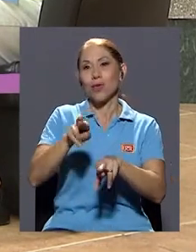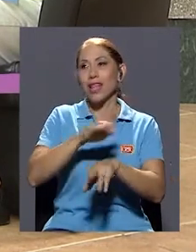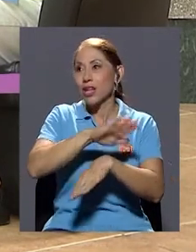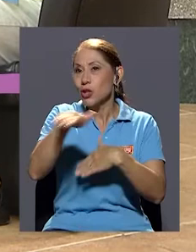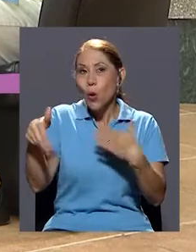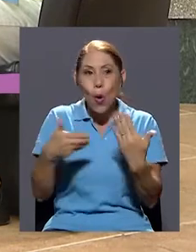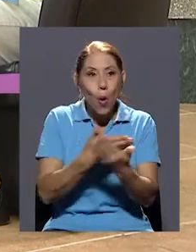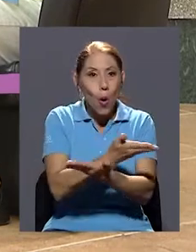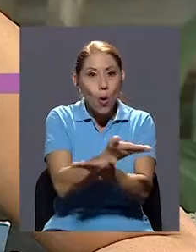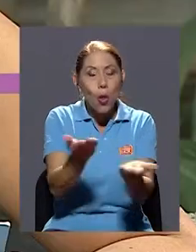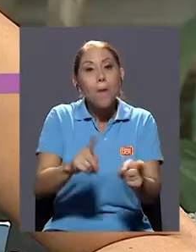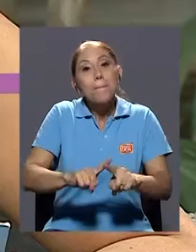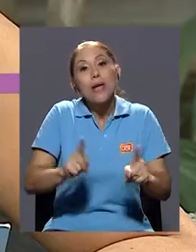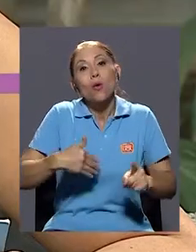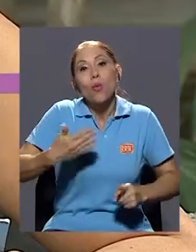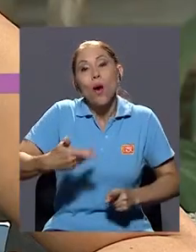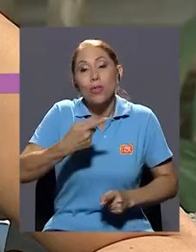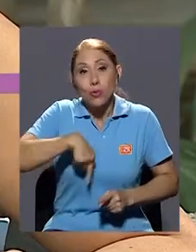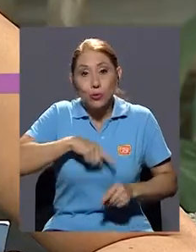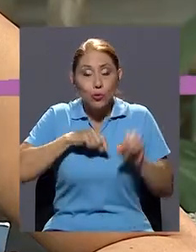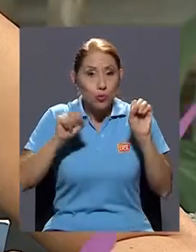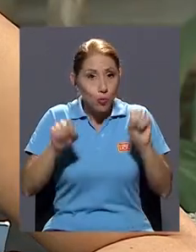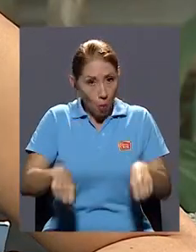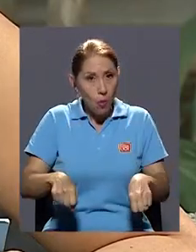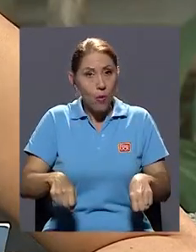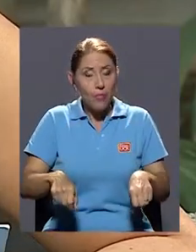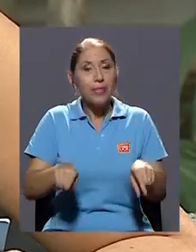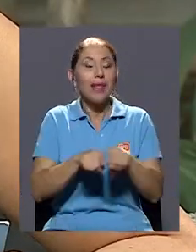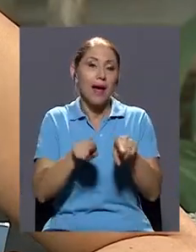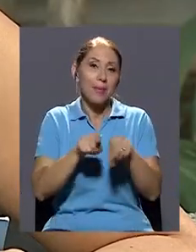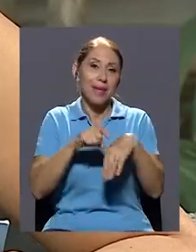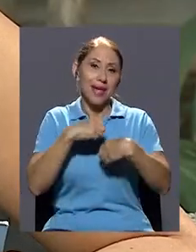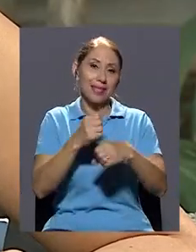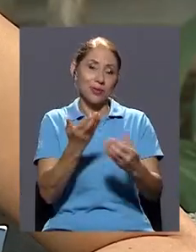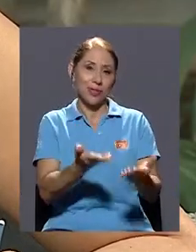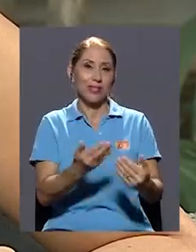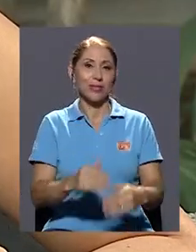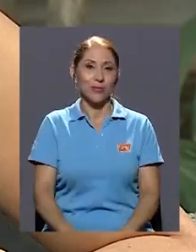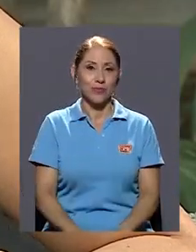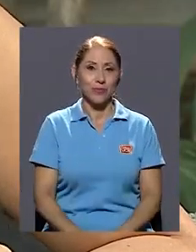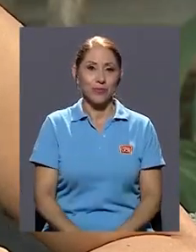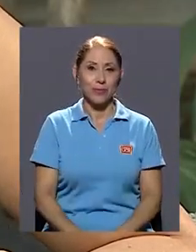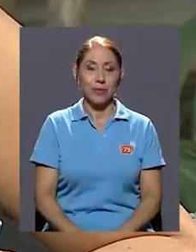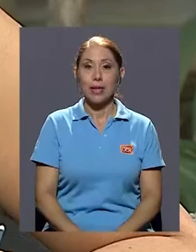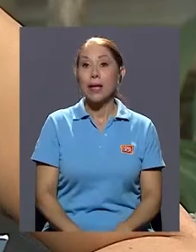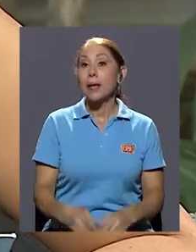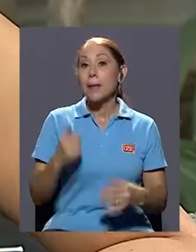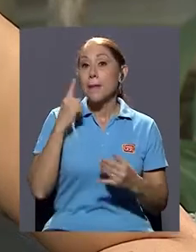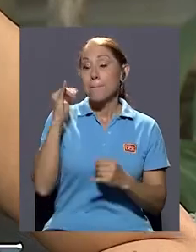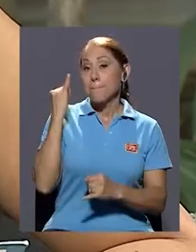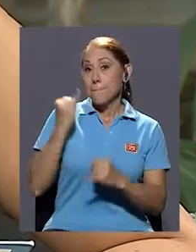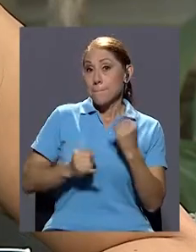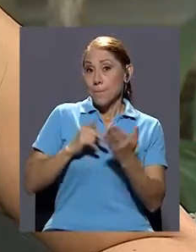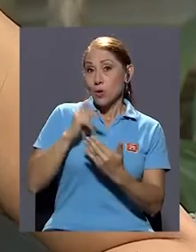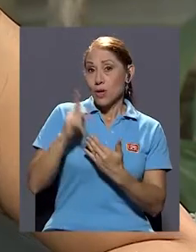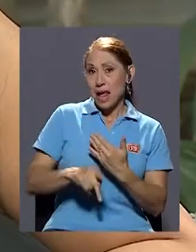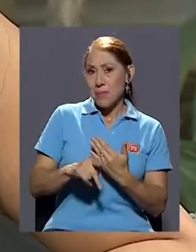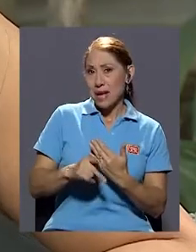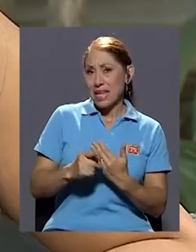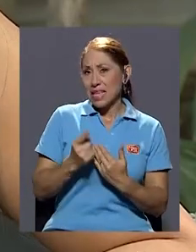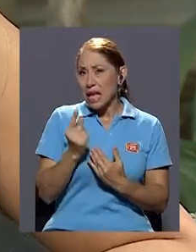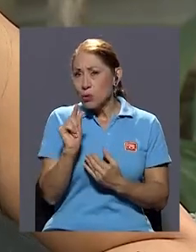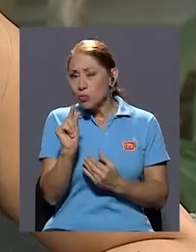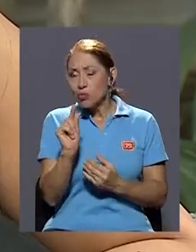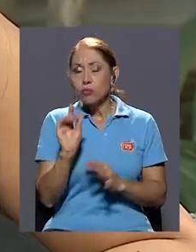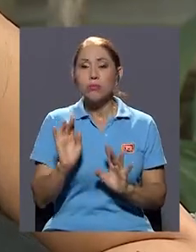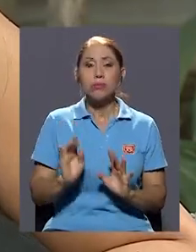la demanda, como digo, pero cuando tenemos la oportunidad también hacemos esto. Don Mariano, ya para cerrar el programa, que ya nos